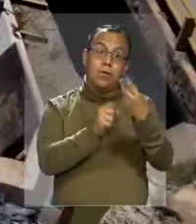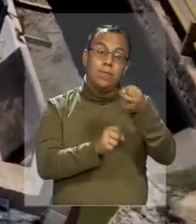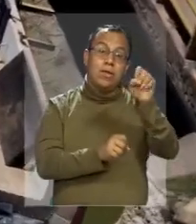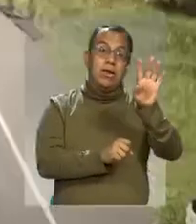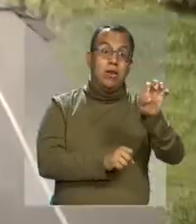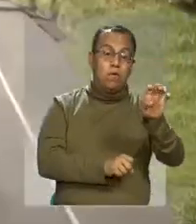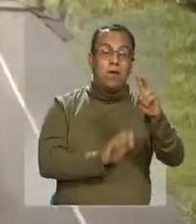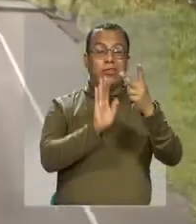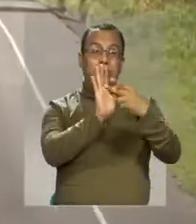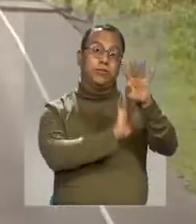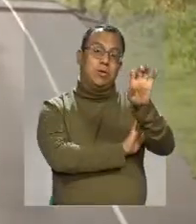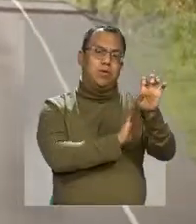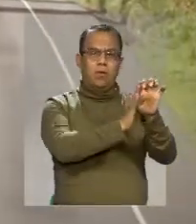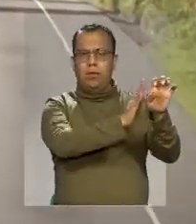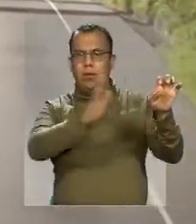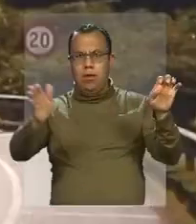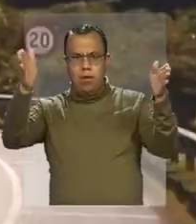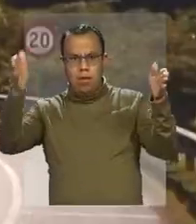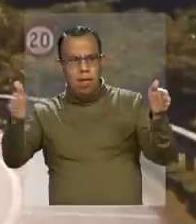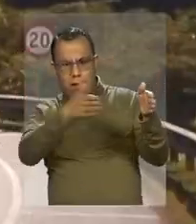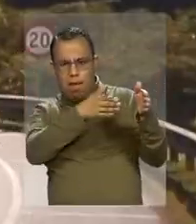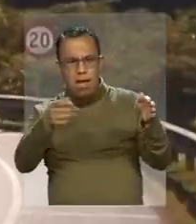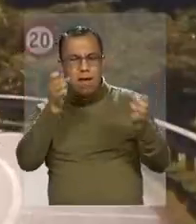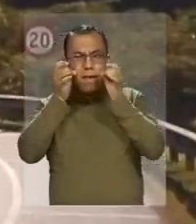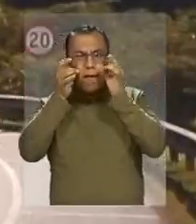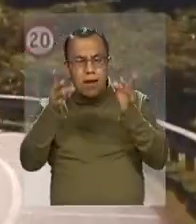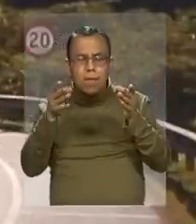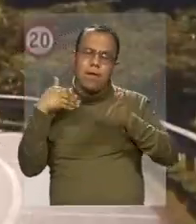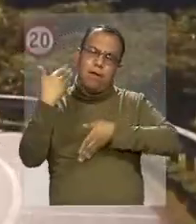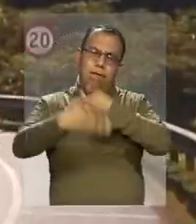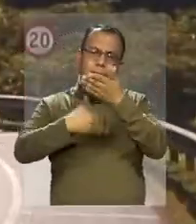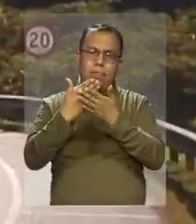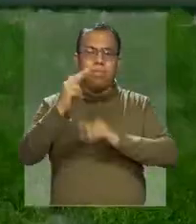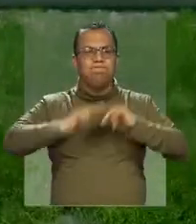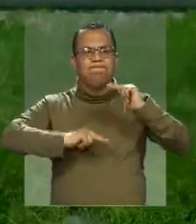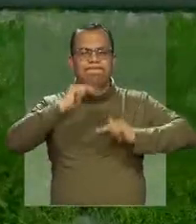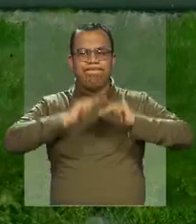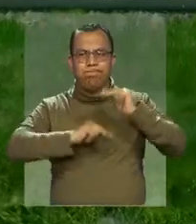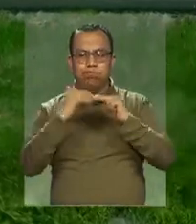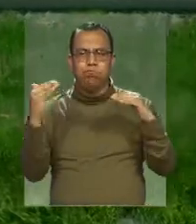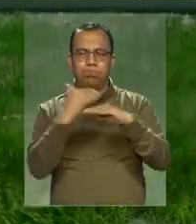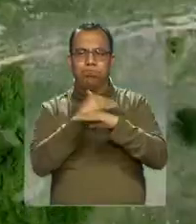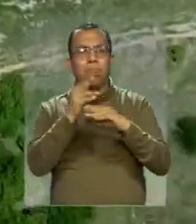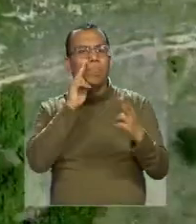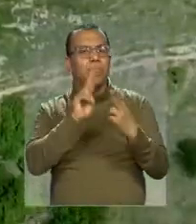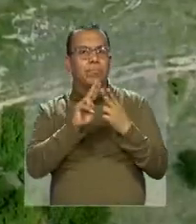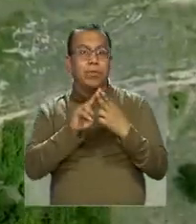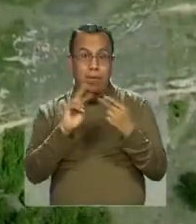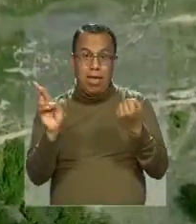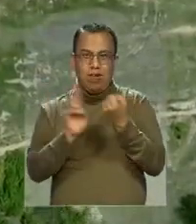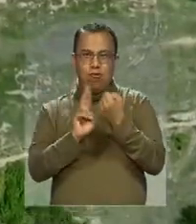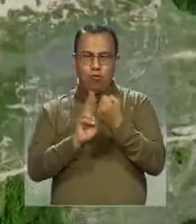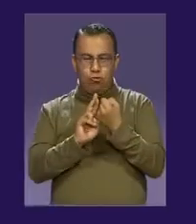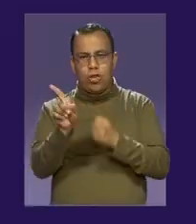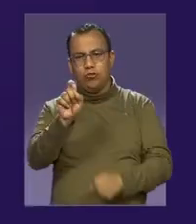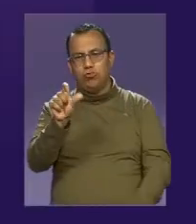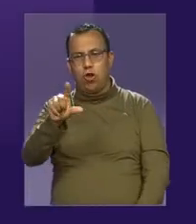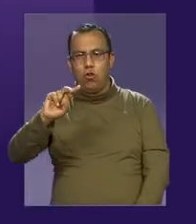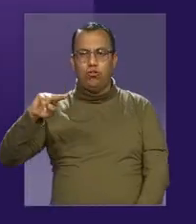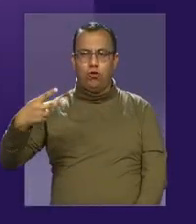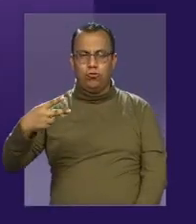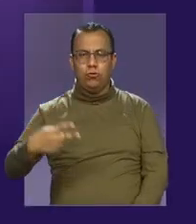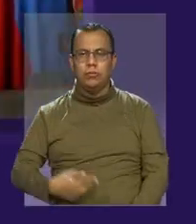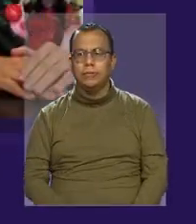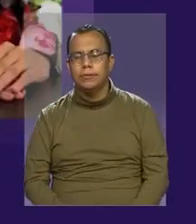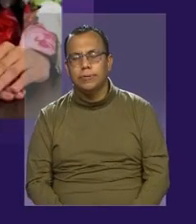y 2014 como grave, con lo que se hizo a la licitación de obras de infraestructura conocida como la Ruta del Sol 2. Uno